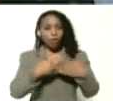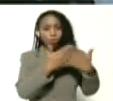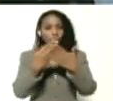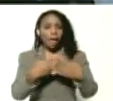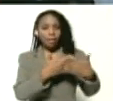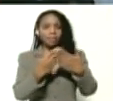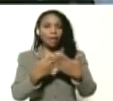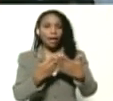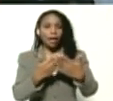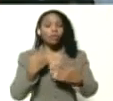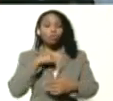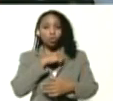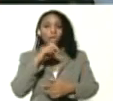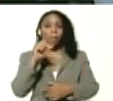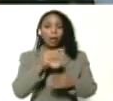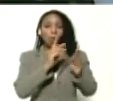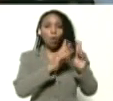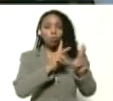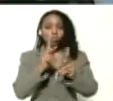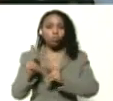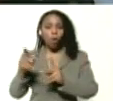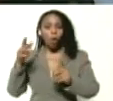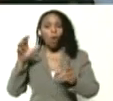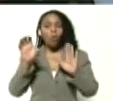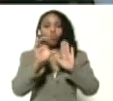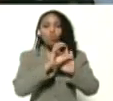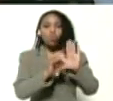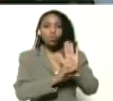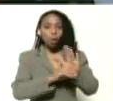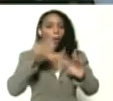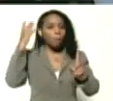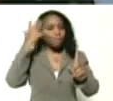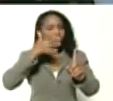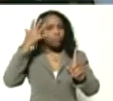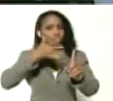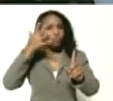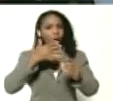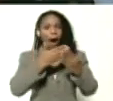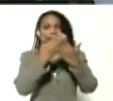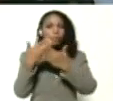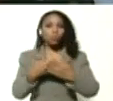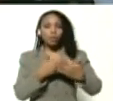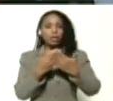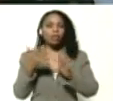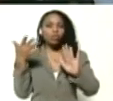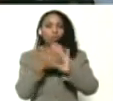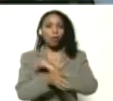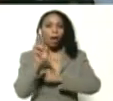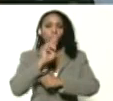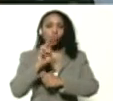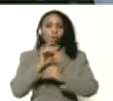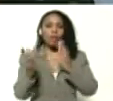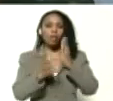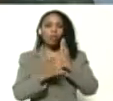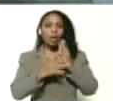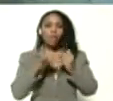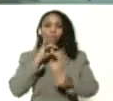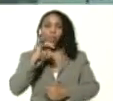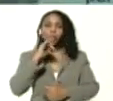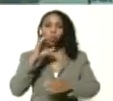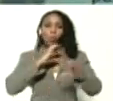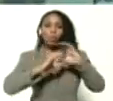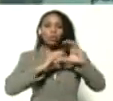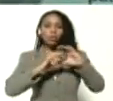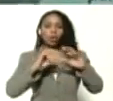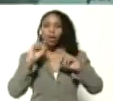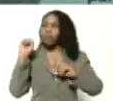forma también organizamos cursos introductorios donde le damos formación al estudiante sobre el uso de las tecnologías de información y comunicación